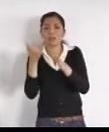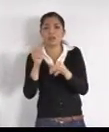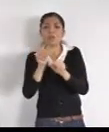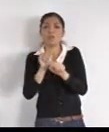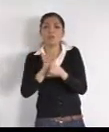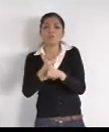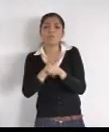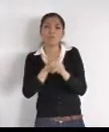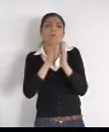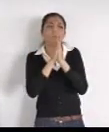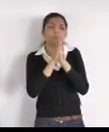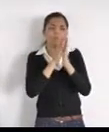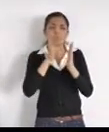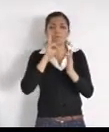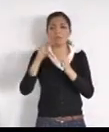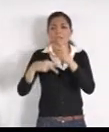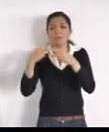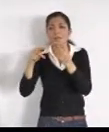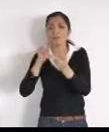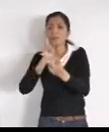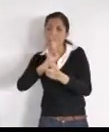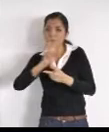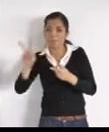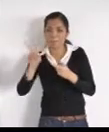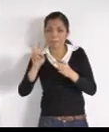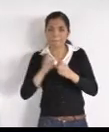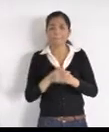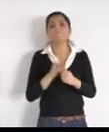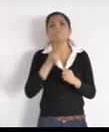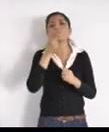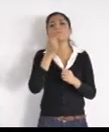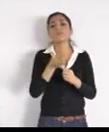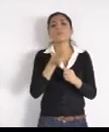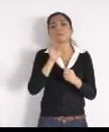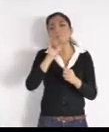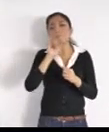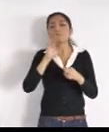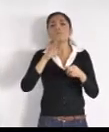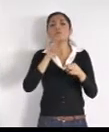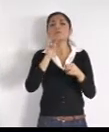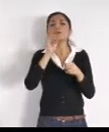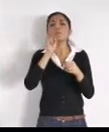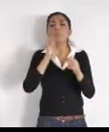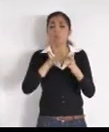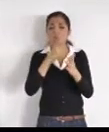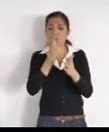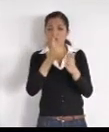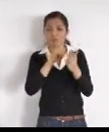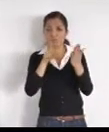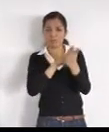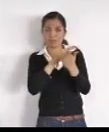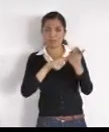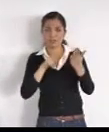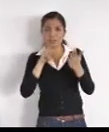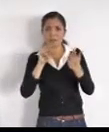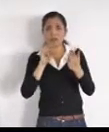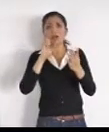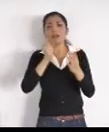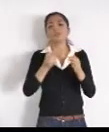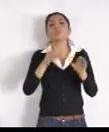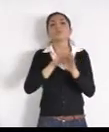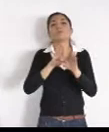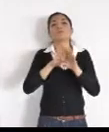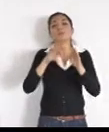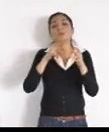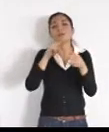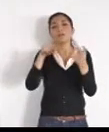no es que se cancele la ciclovía, es una medida provisional, en lo que está la construcción del nodo en Ramón Corona y López Mateos, para poder